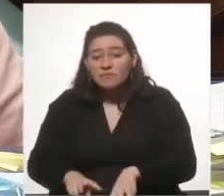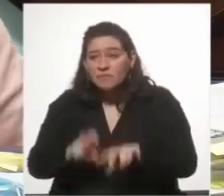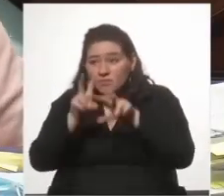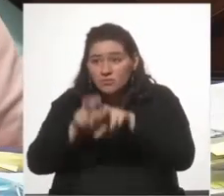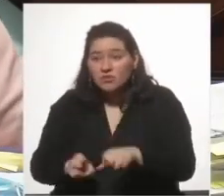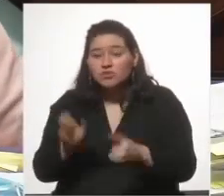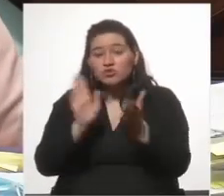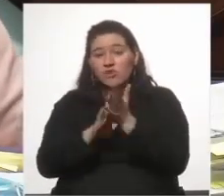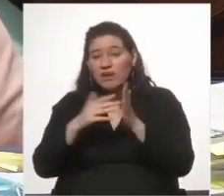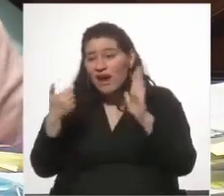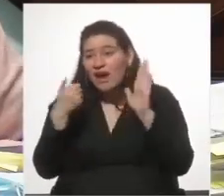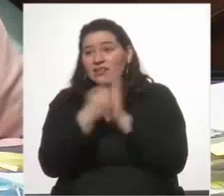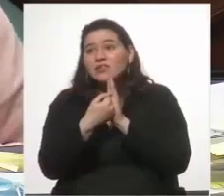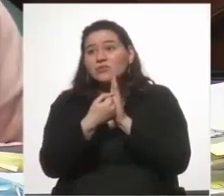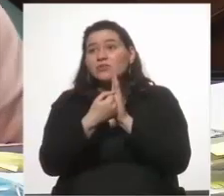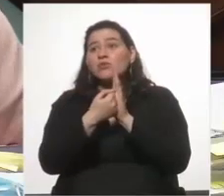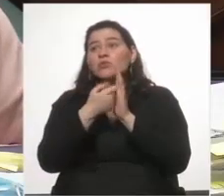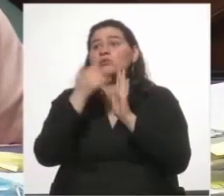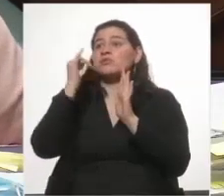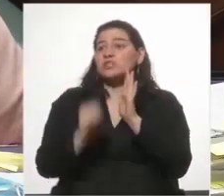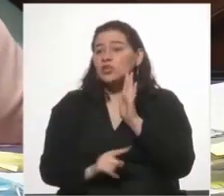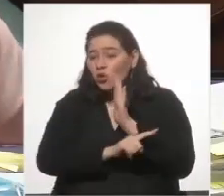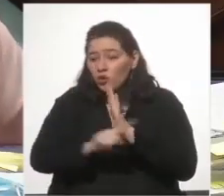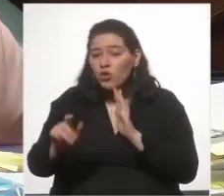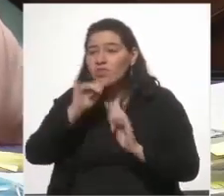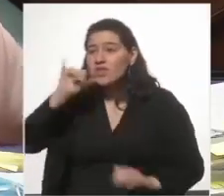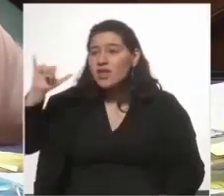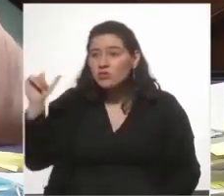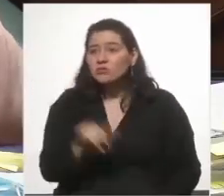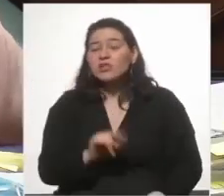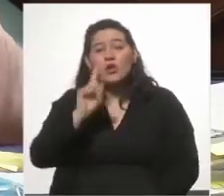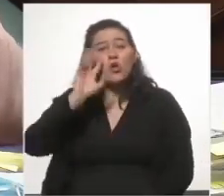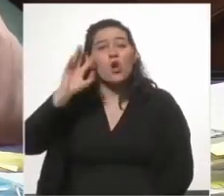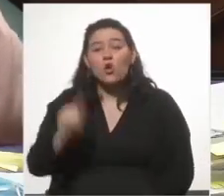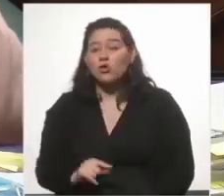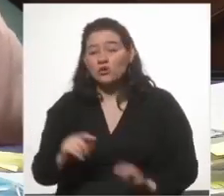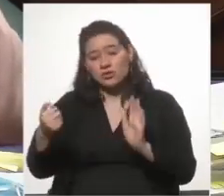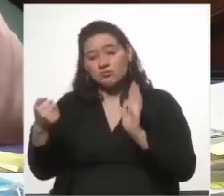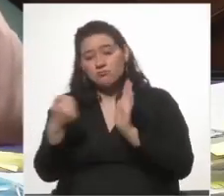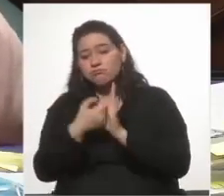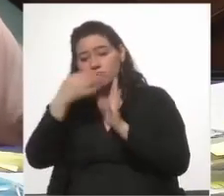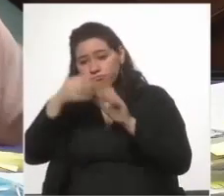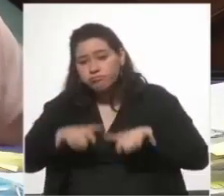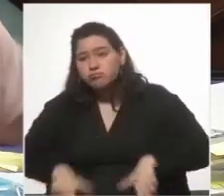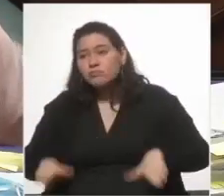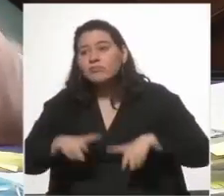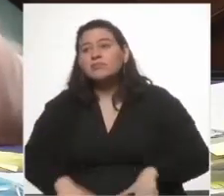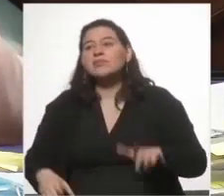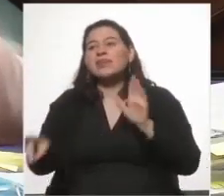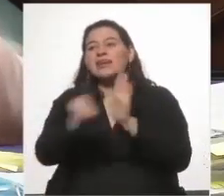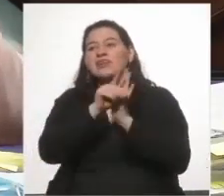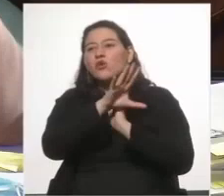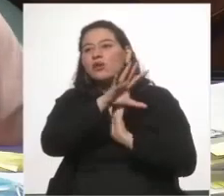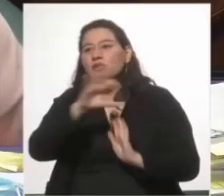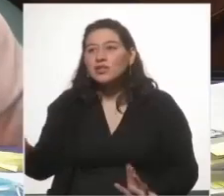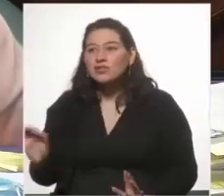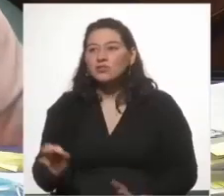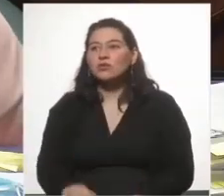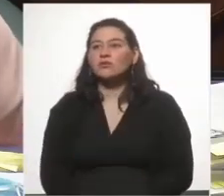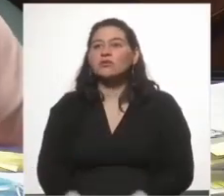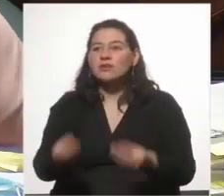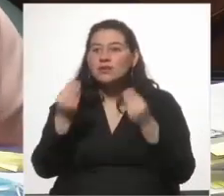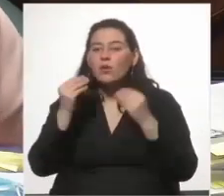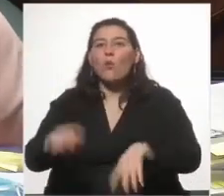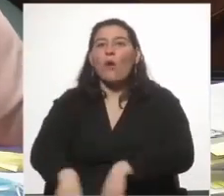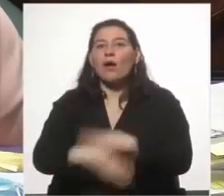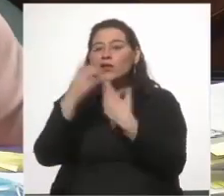ese artículo precisamente si se hizo o no la denuncia sin conocer si se aplicaba en el ministerio de defensa el decreto 500 que